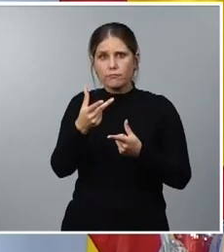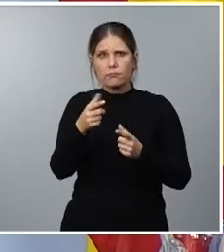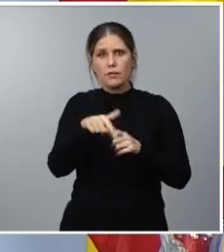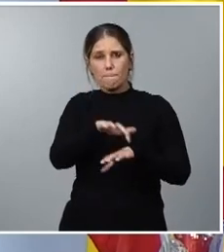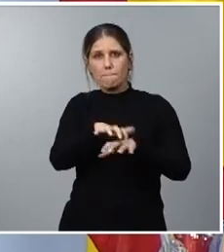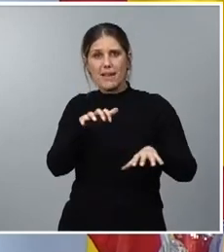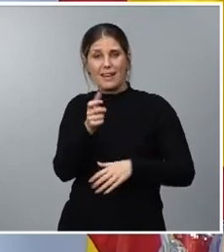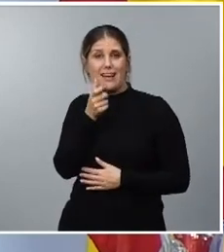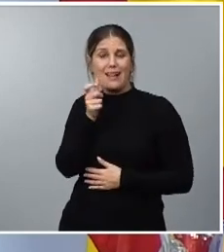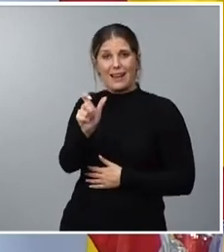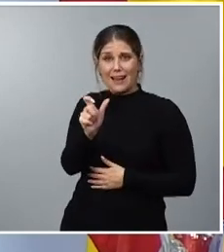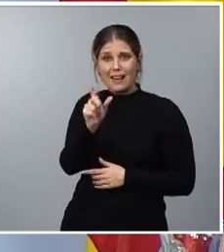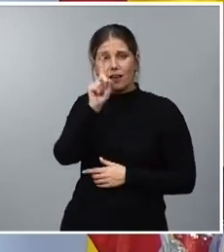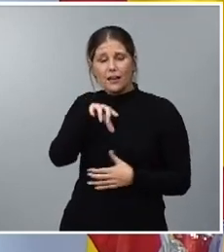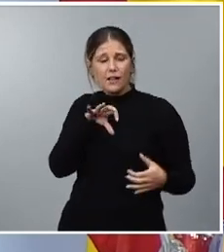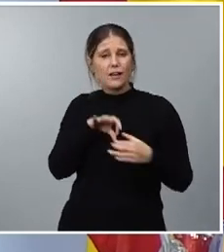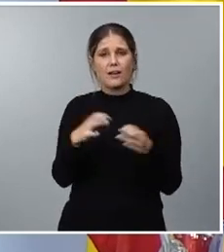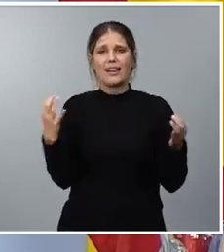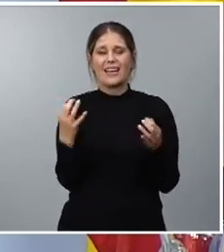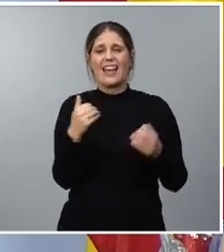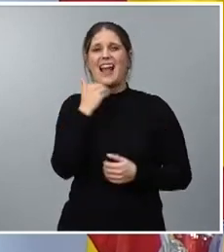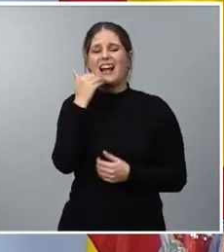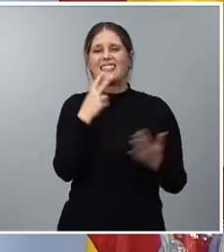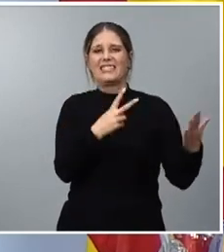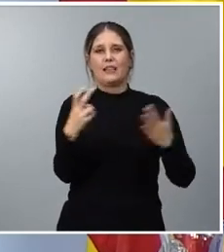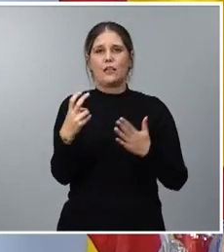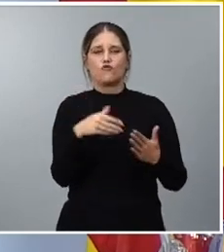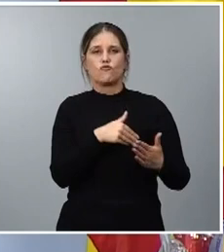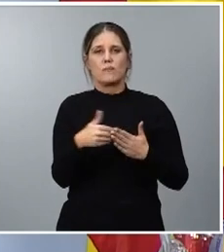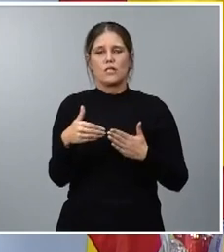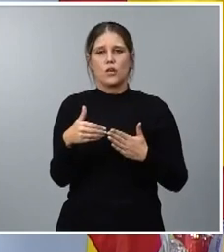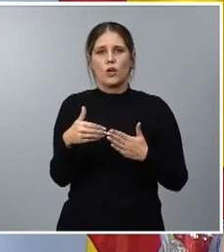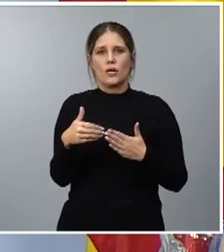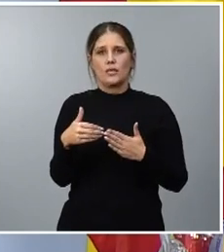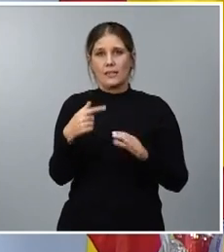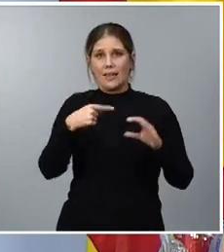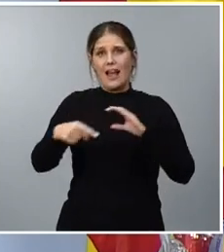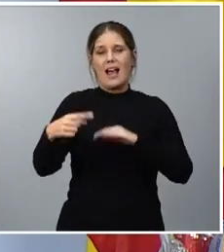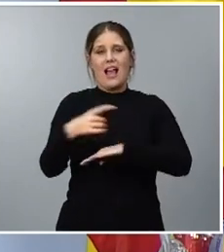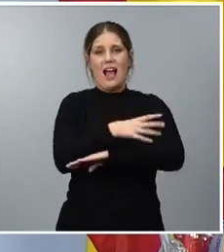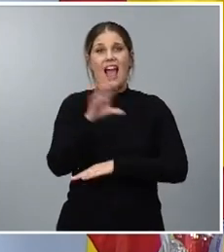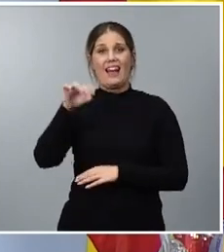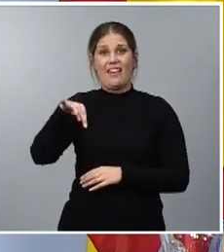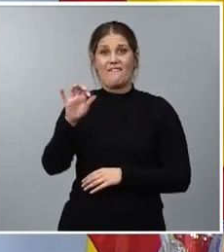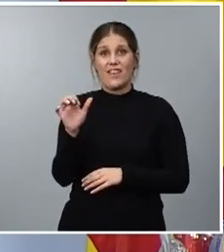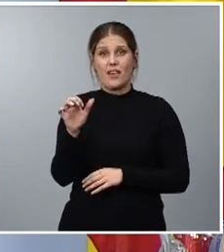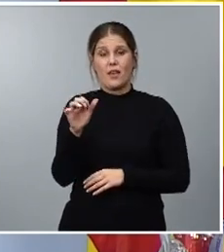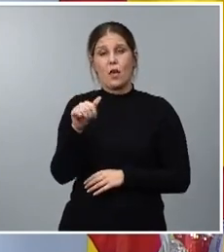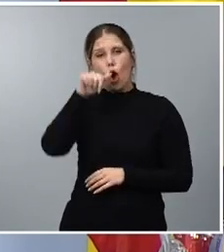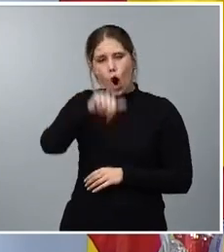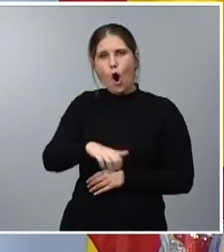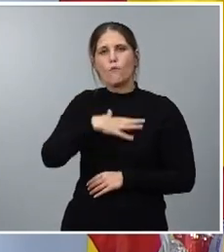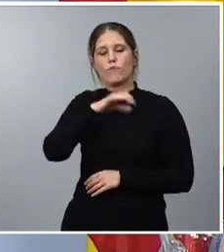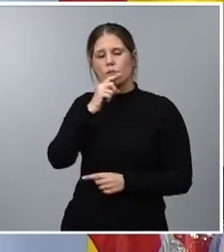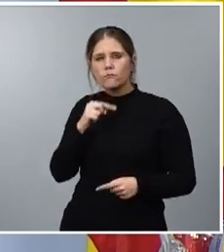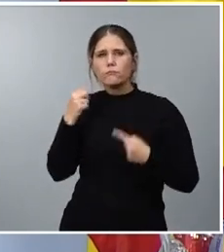cifra se corresponde con los casi 700 millones que se transfieren a Renfe porque hoy podemos anunciar que